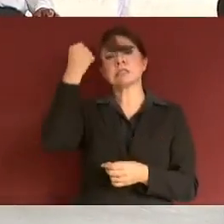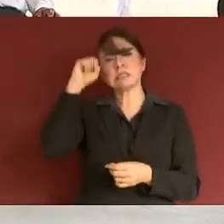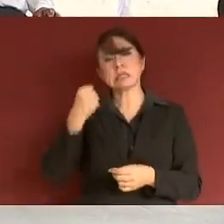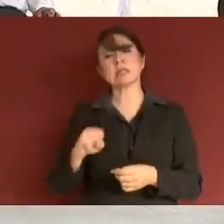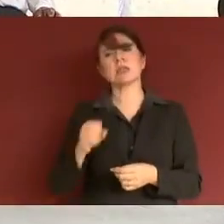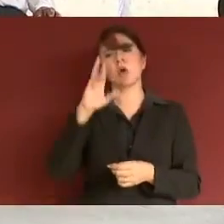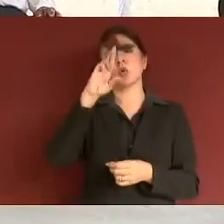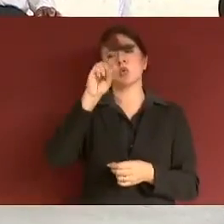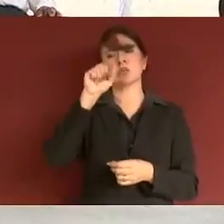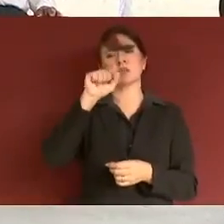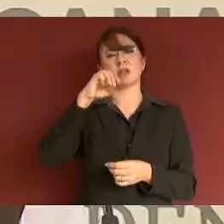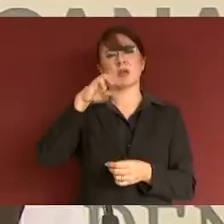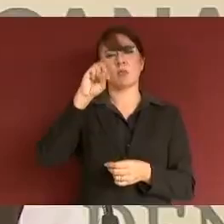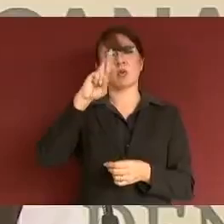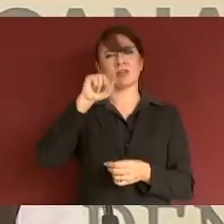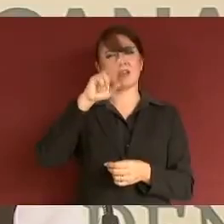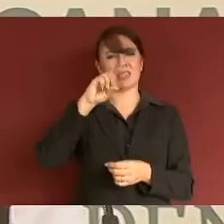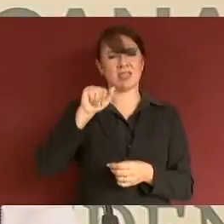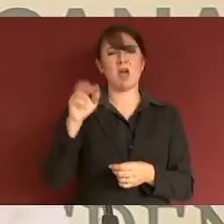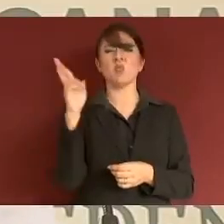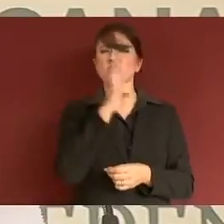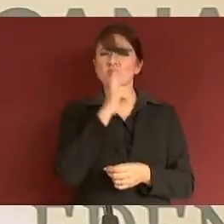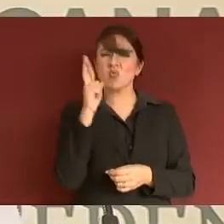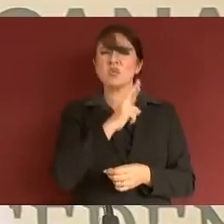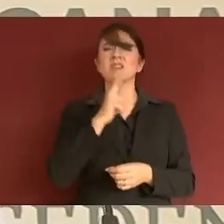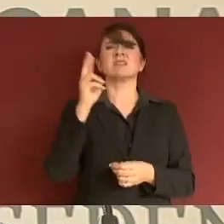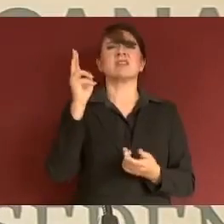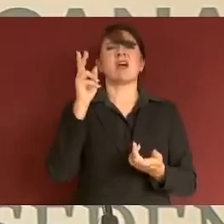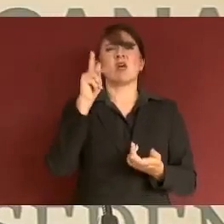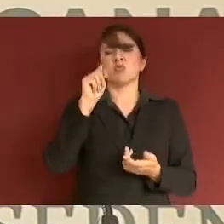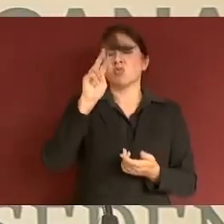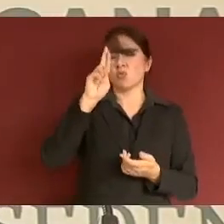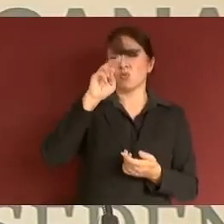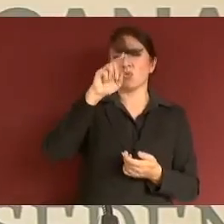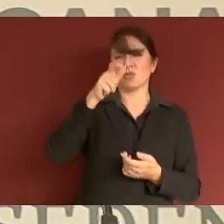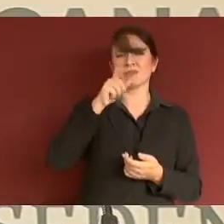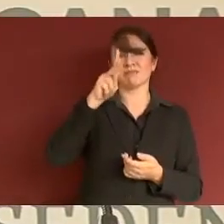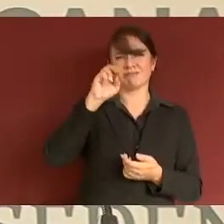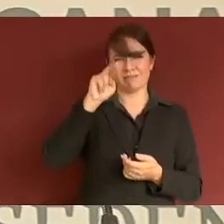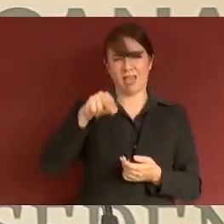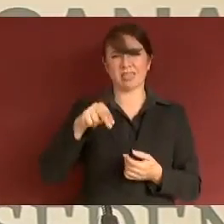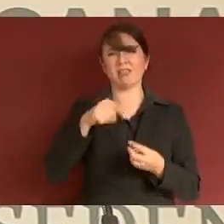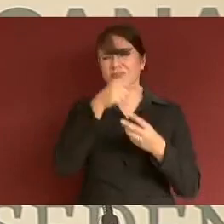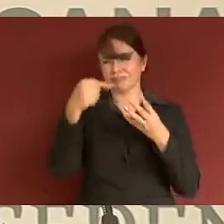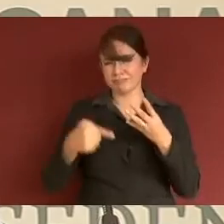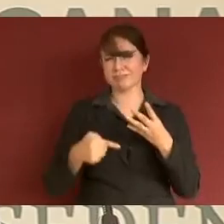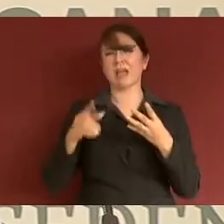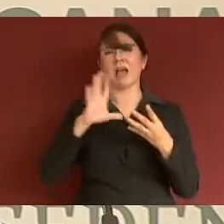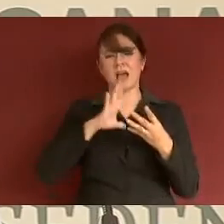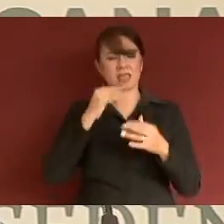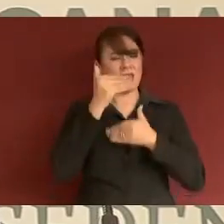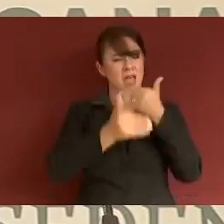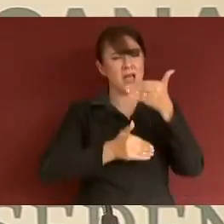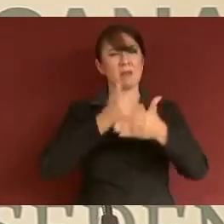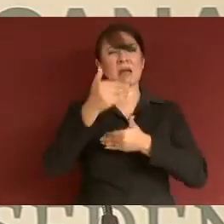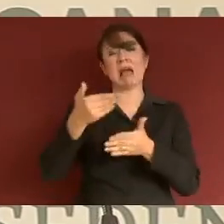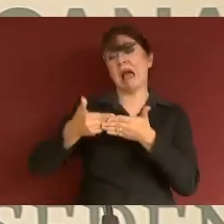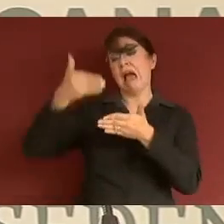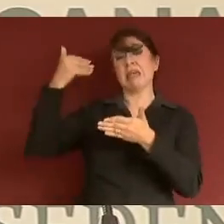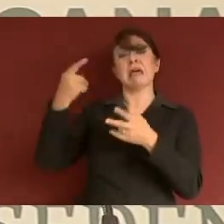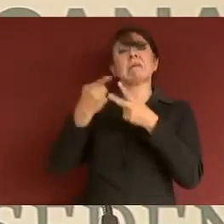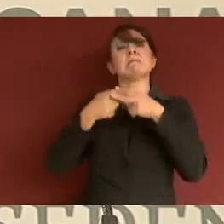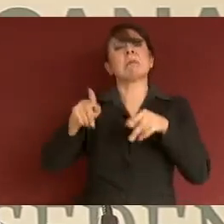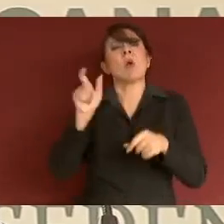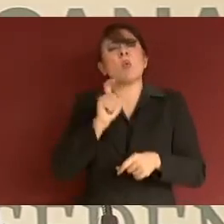Ruiz y Tuxpan. Es una obra que inició en el avance, o sea, la ampliación en 2014,